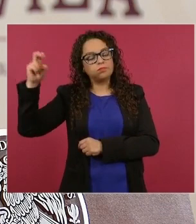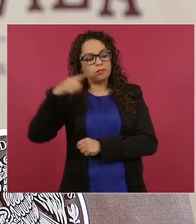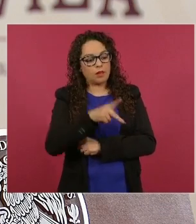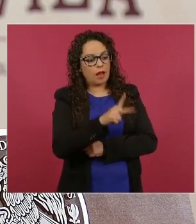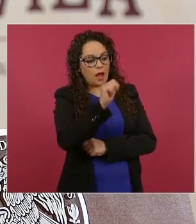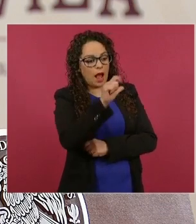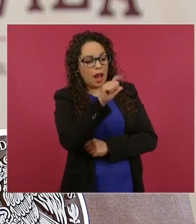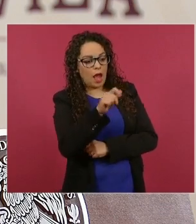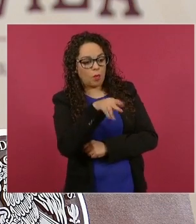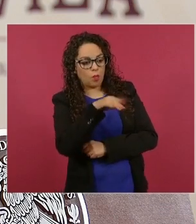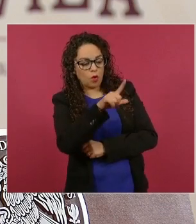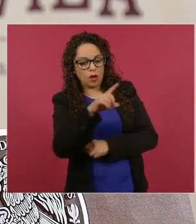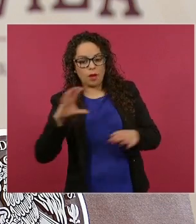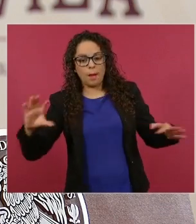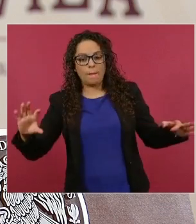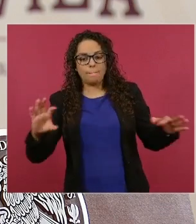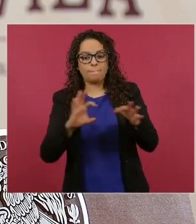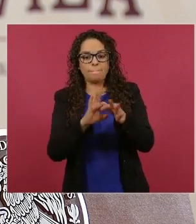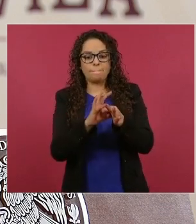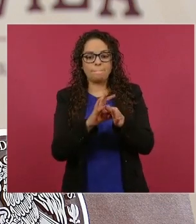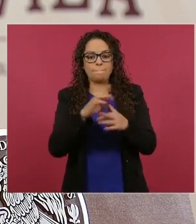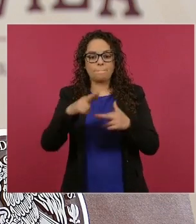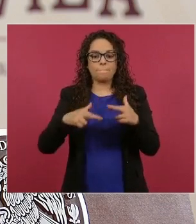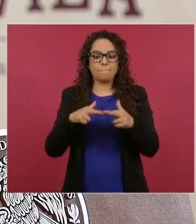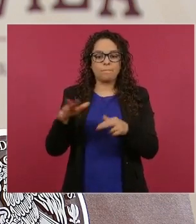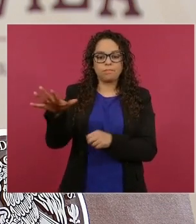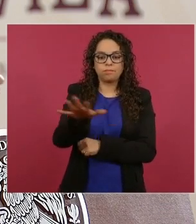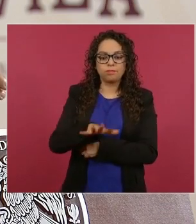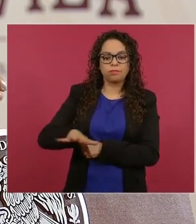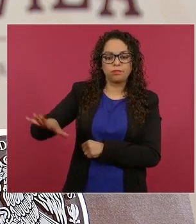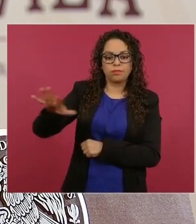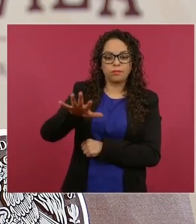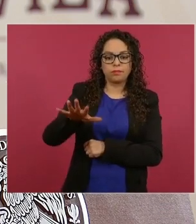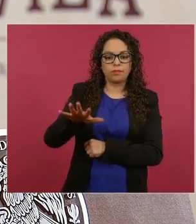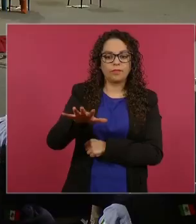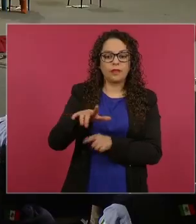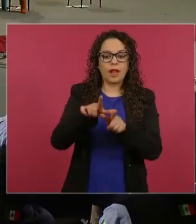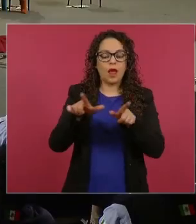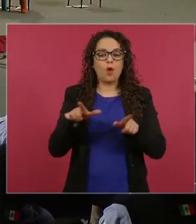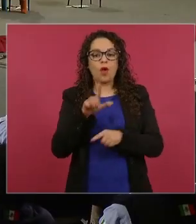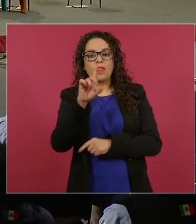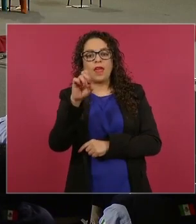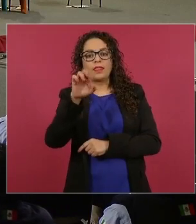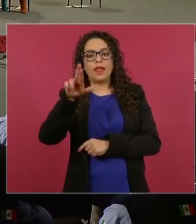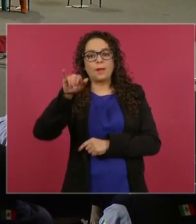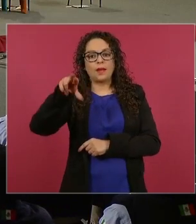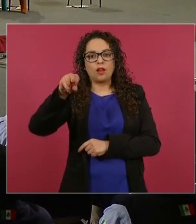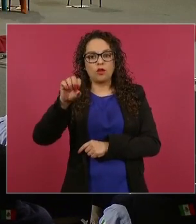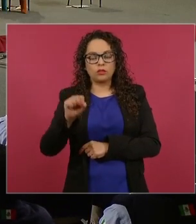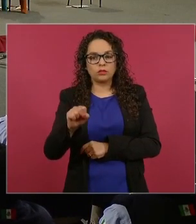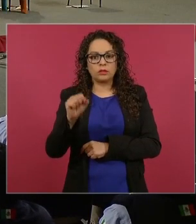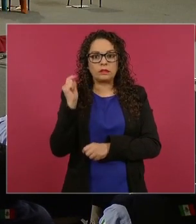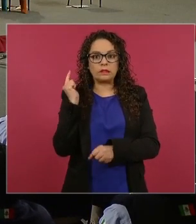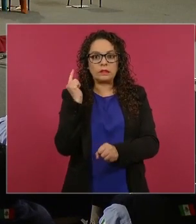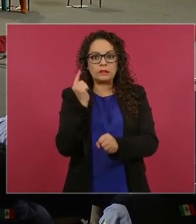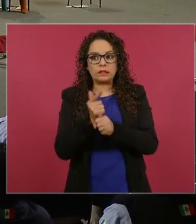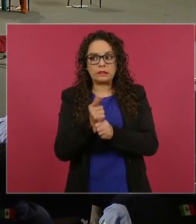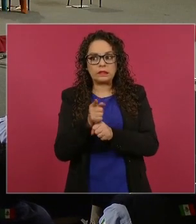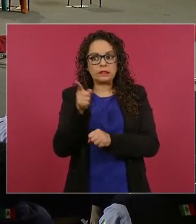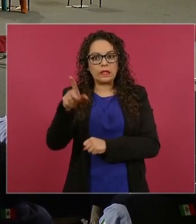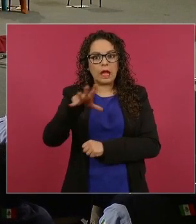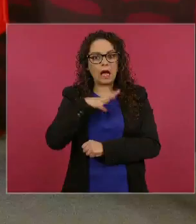Calacmul, la zona del área natural protegida de Calacmul con Laguna de Términos. Hemos identificado jaguares que van a ver el mar,